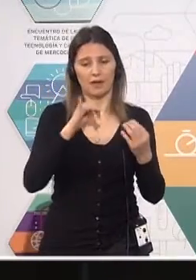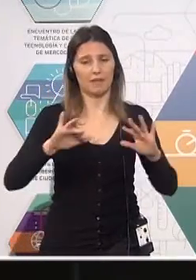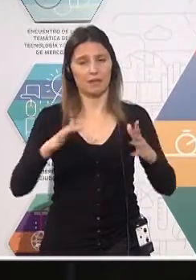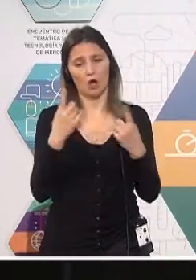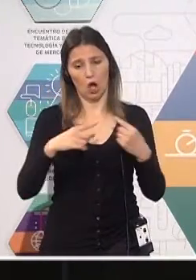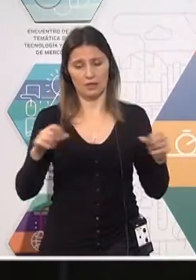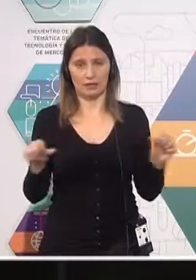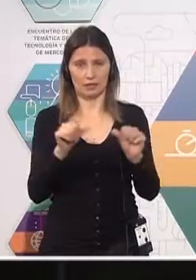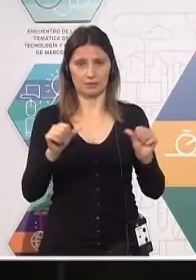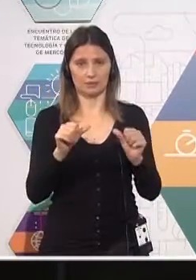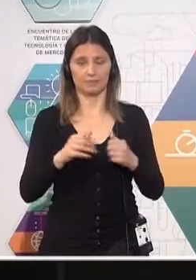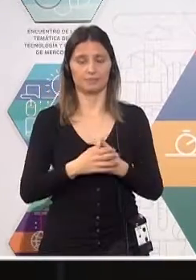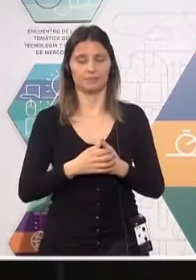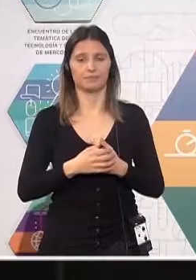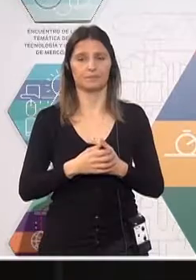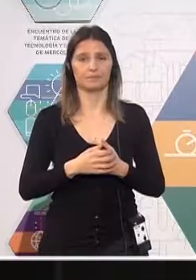hemos venido haciendo.